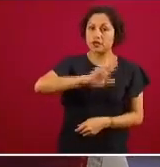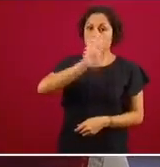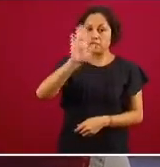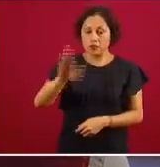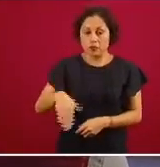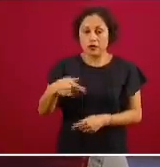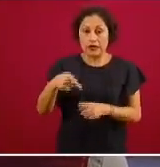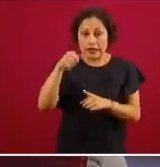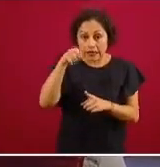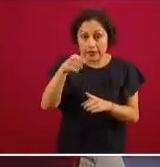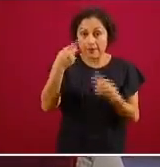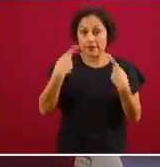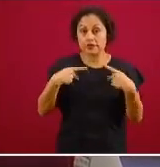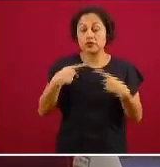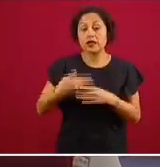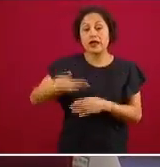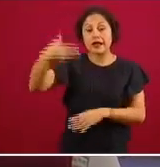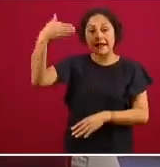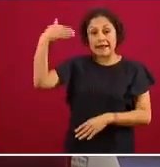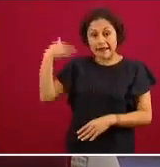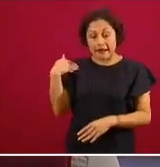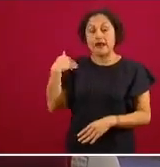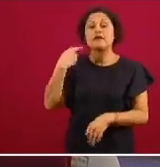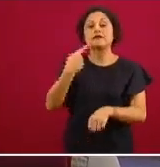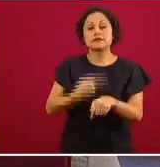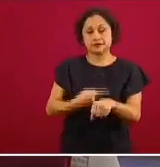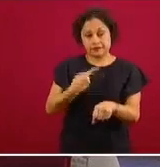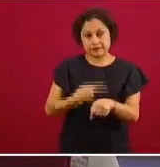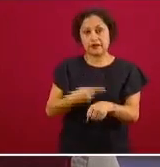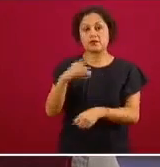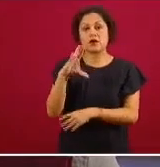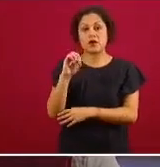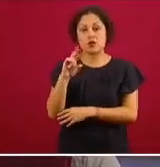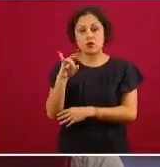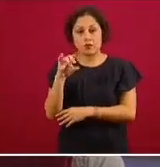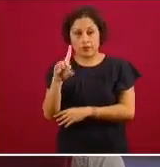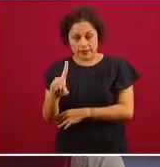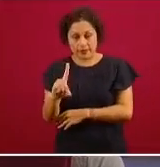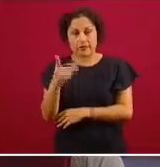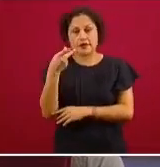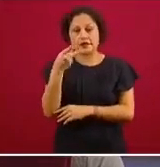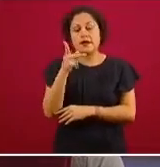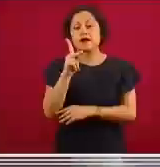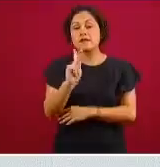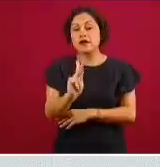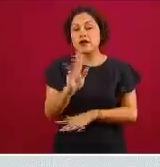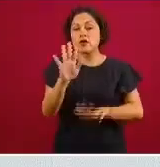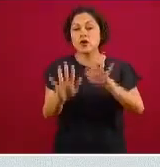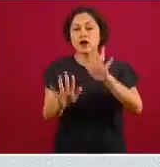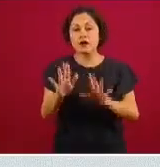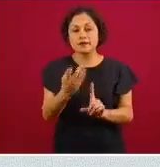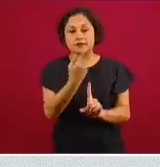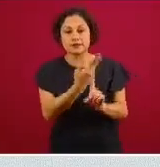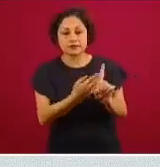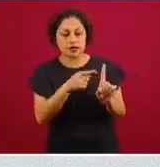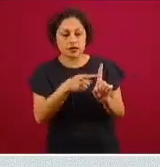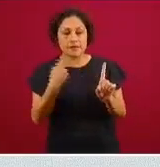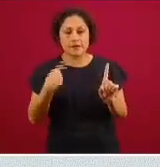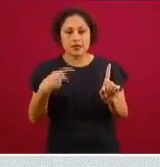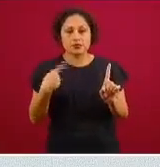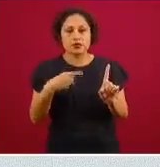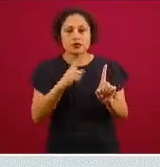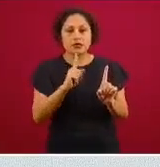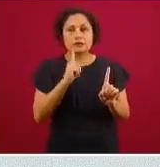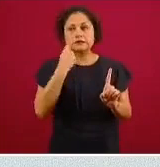de COVID en quienes no se alcanzó a verificar el diagnóstico todavía con la persona